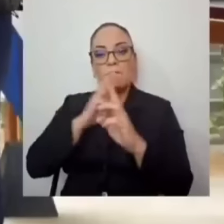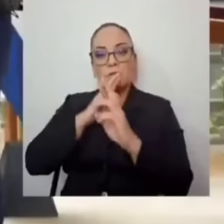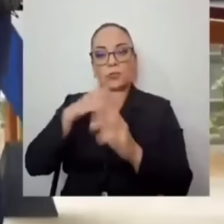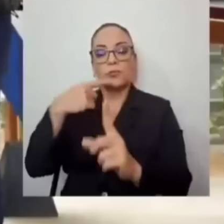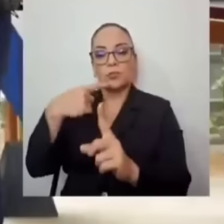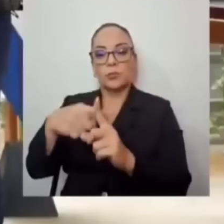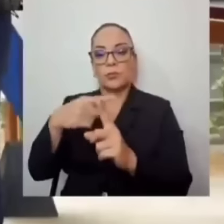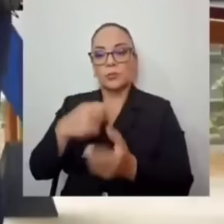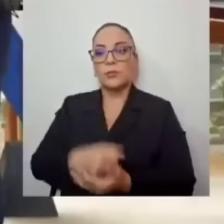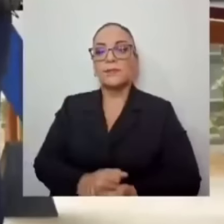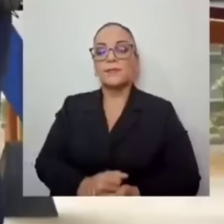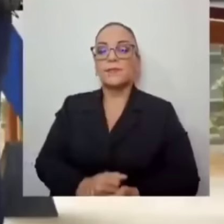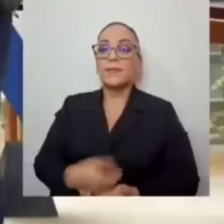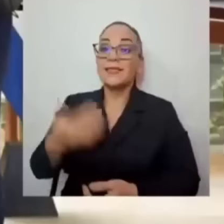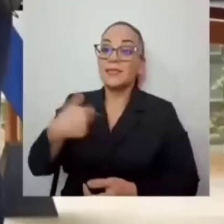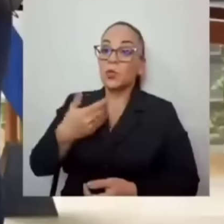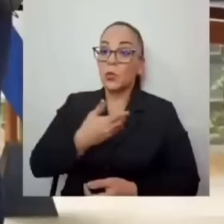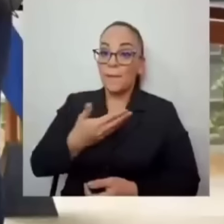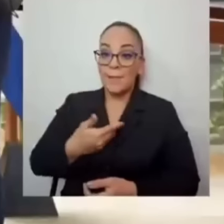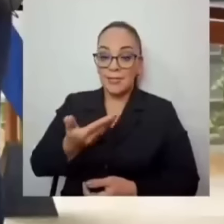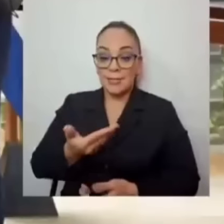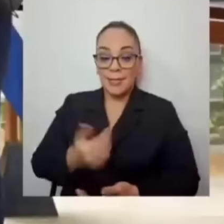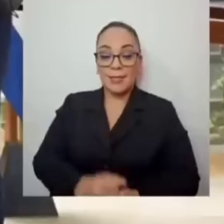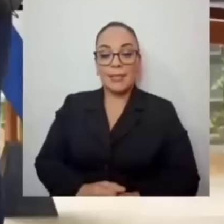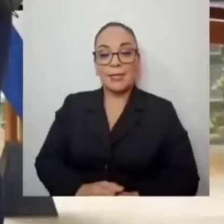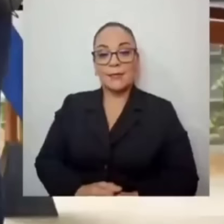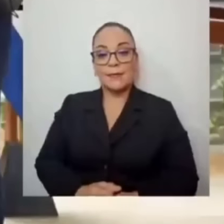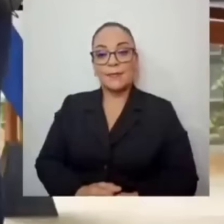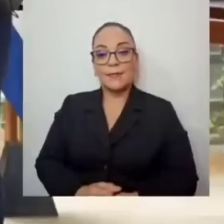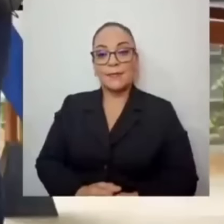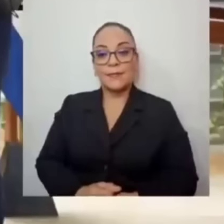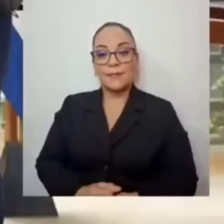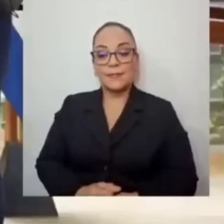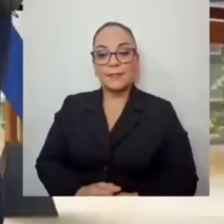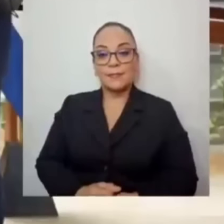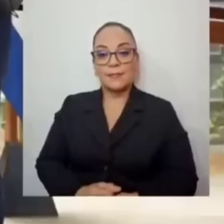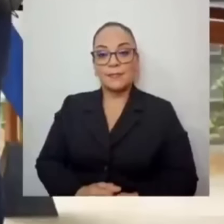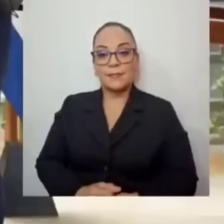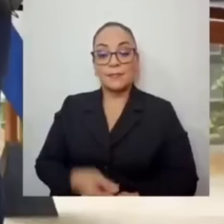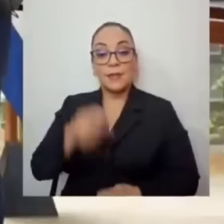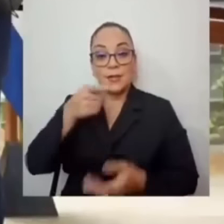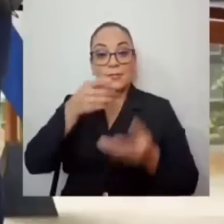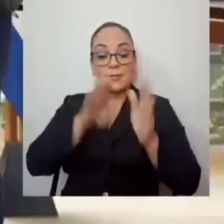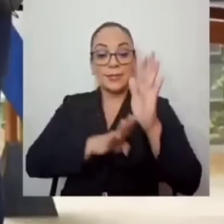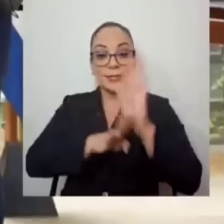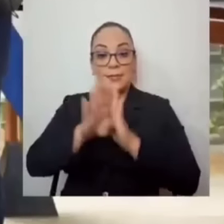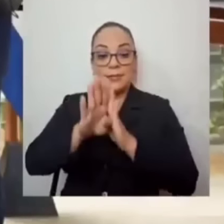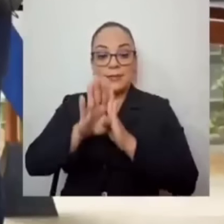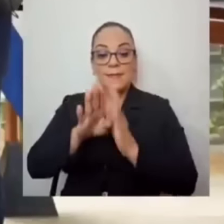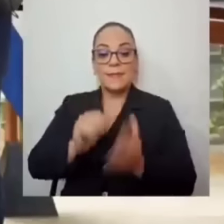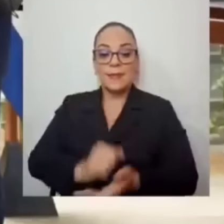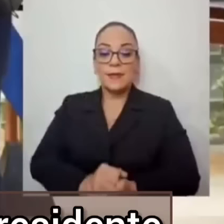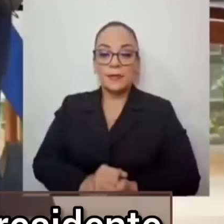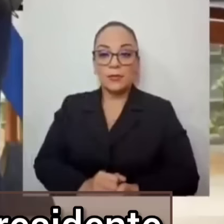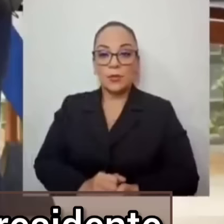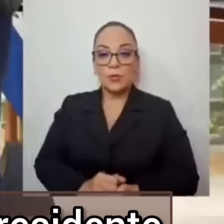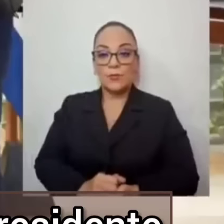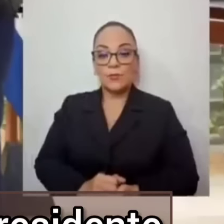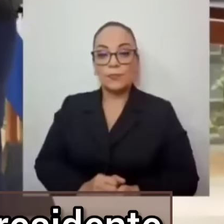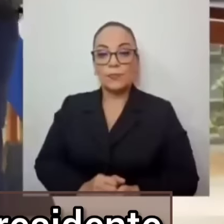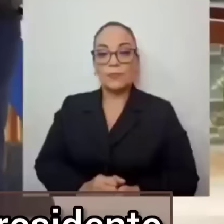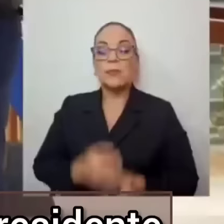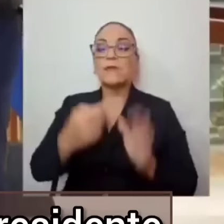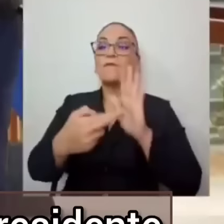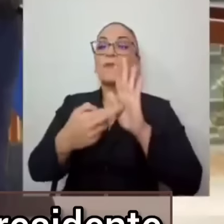Señor presidente, este crecimiento también representa